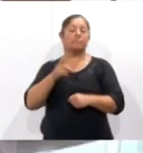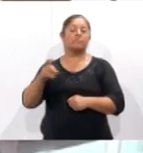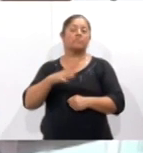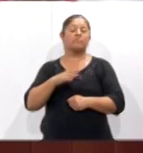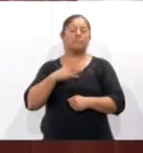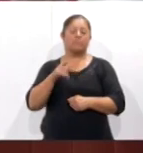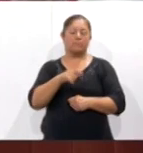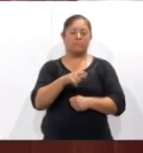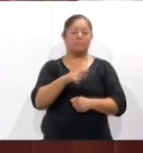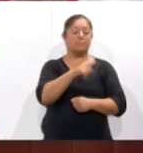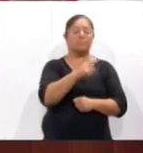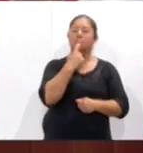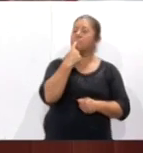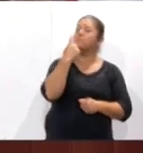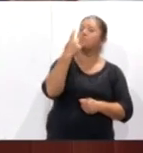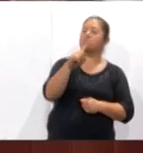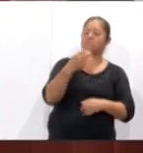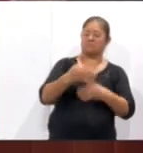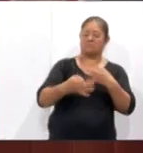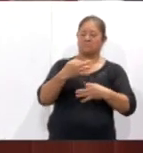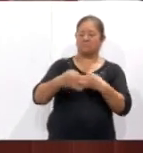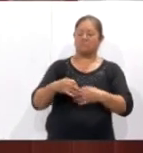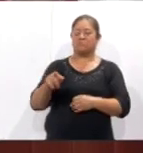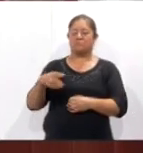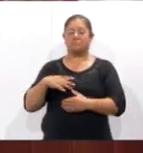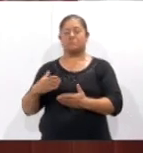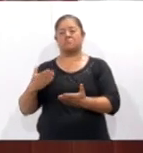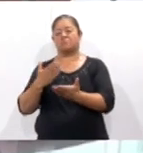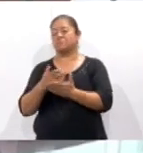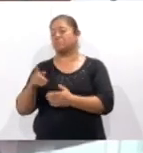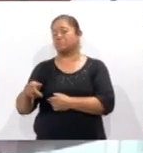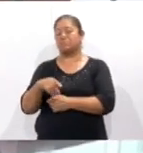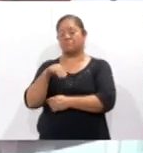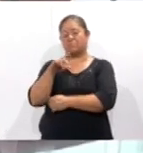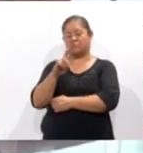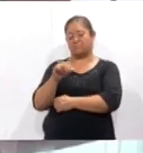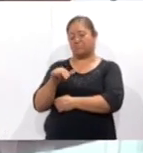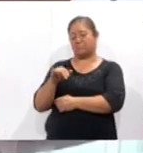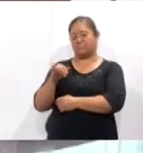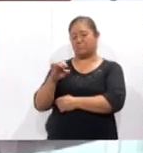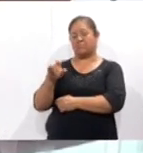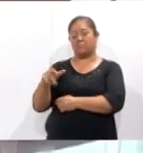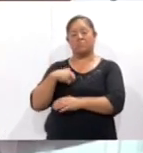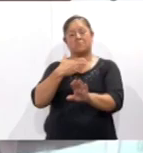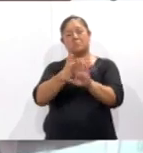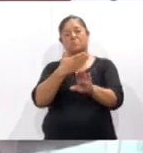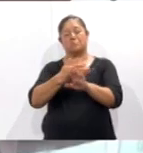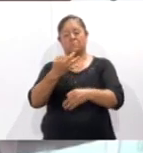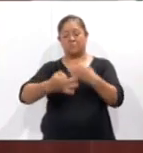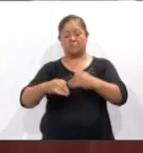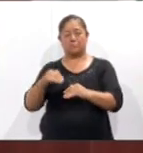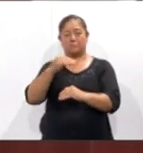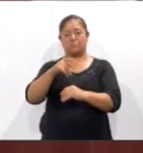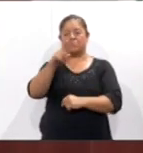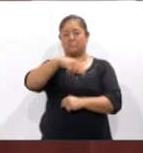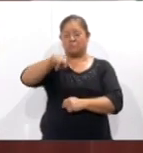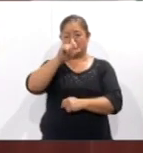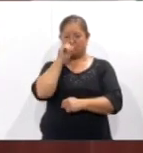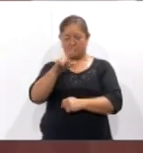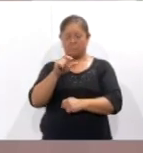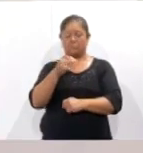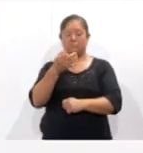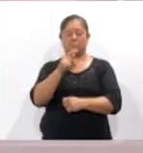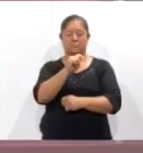procedimiento de juicio político promovido por el ciudadano Daniel Morales Cruz en contra de los magistrados del mismo Tribunal de Justicia